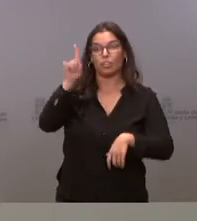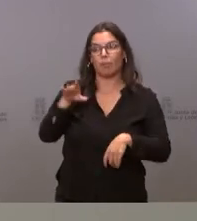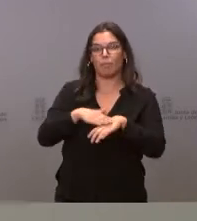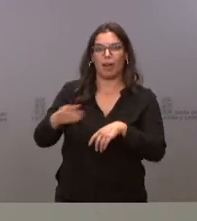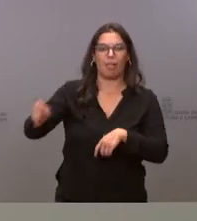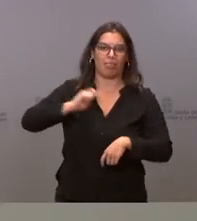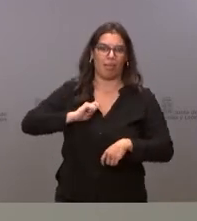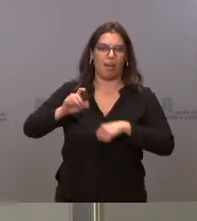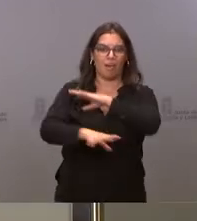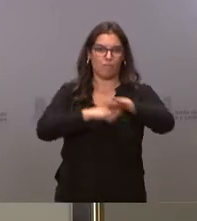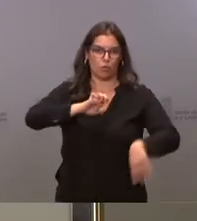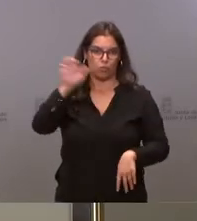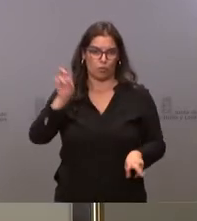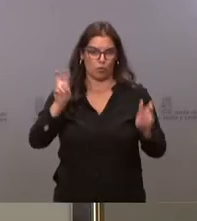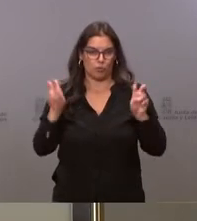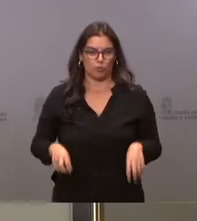finalidad.